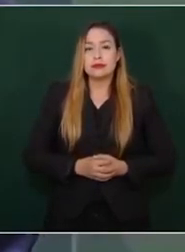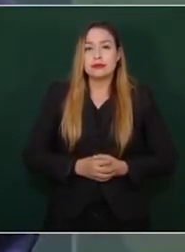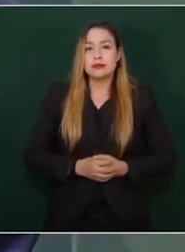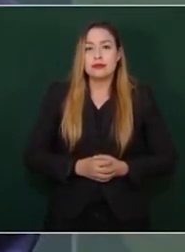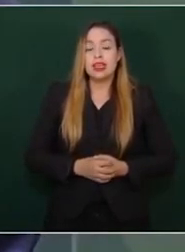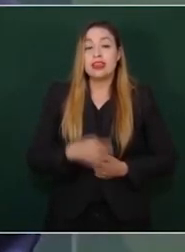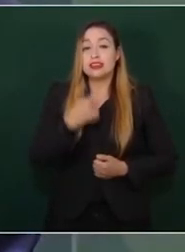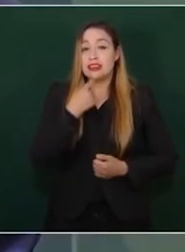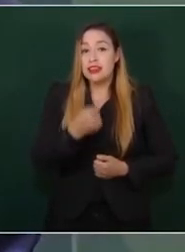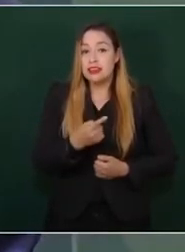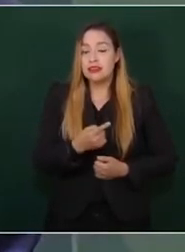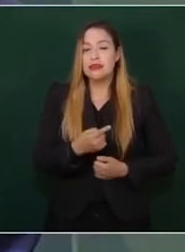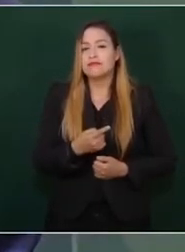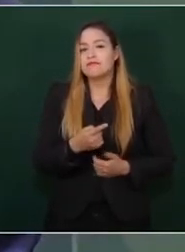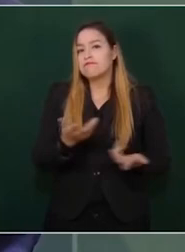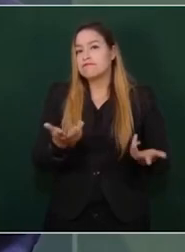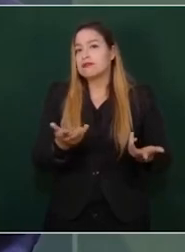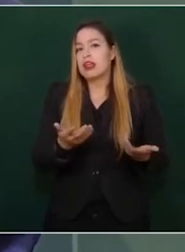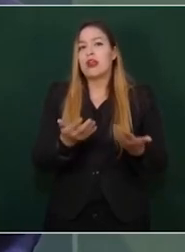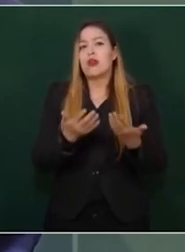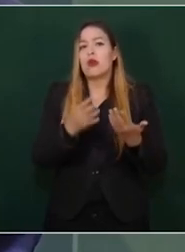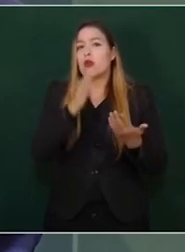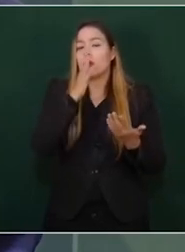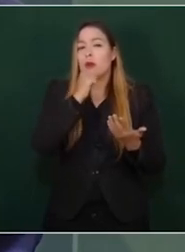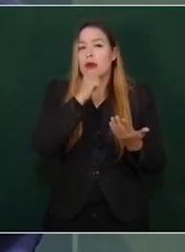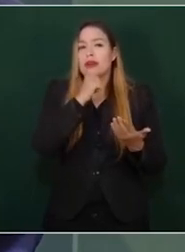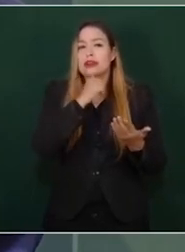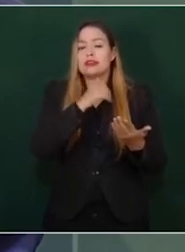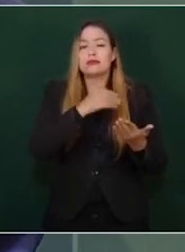sin justicia,